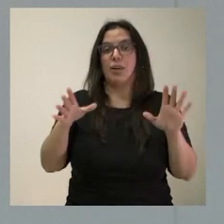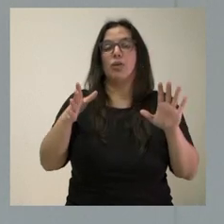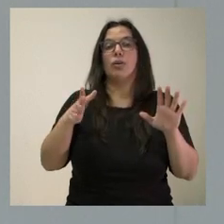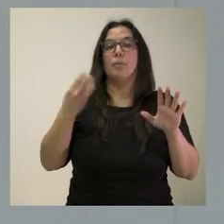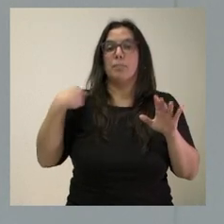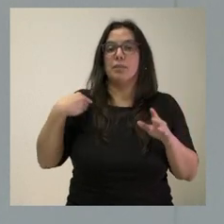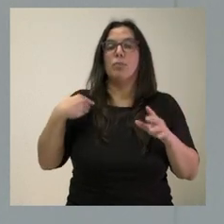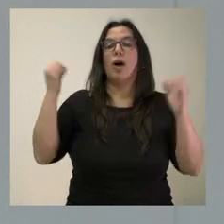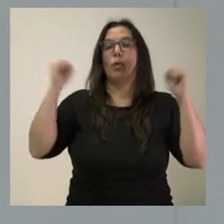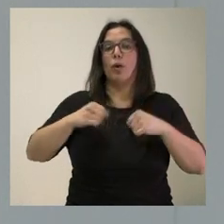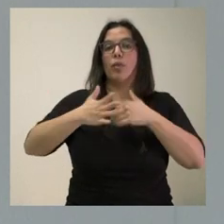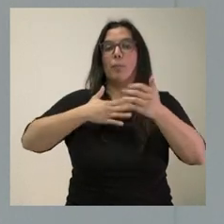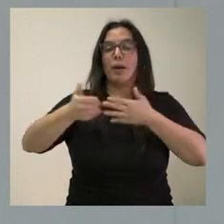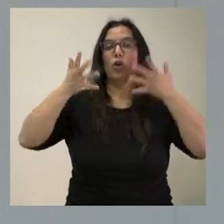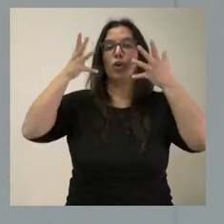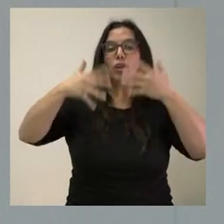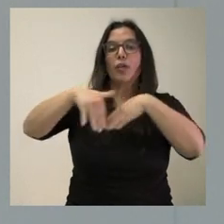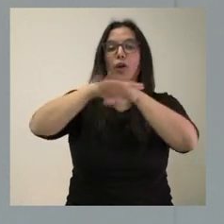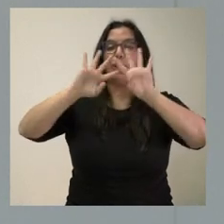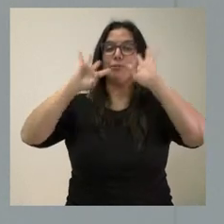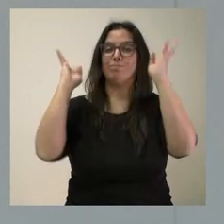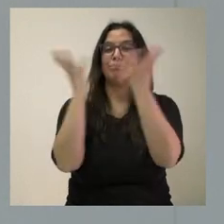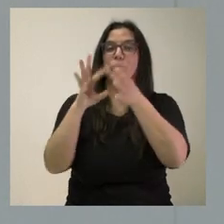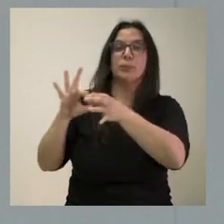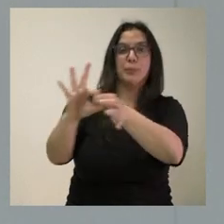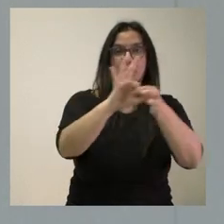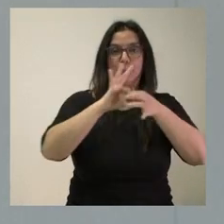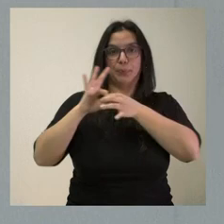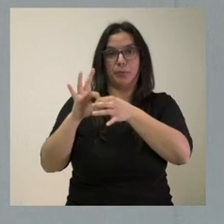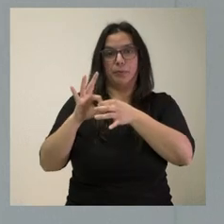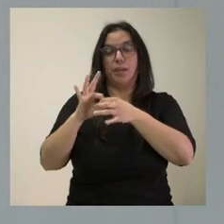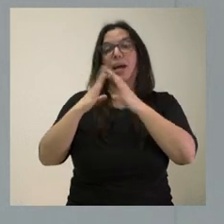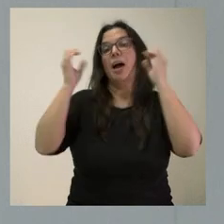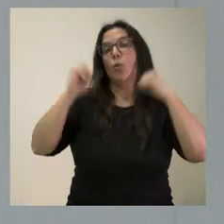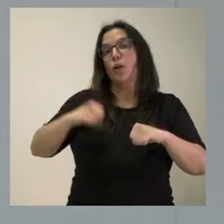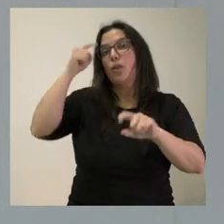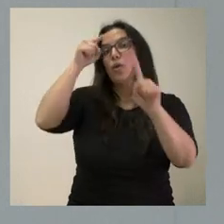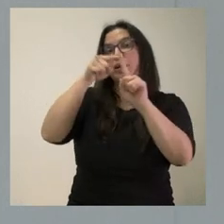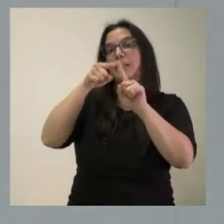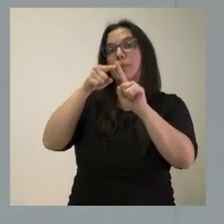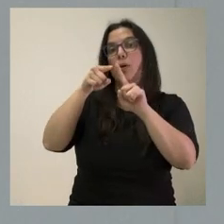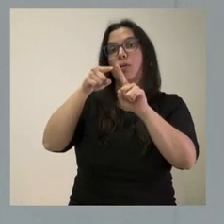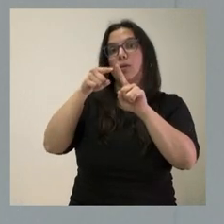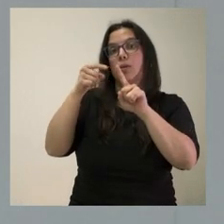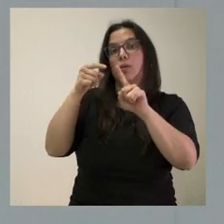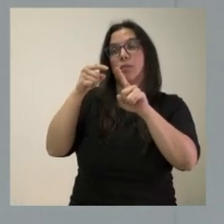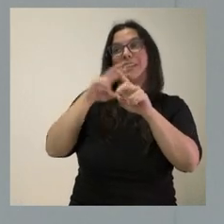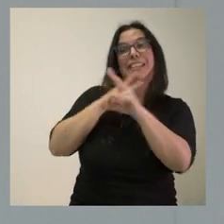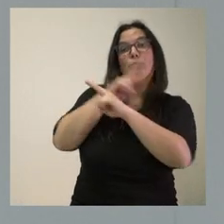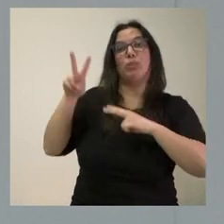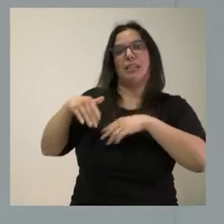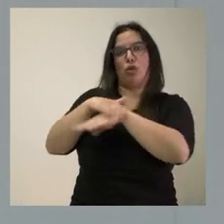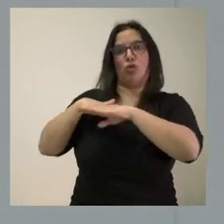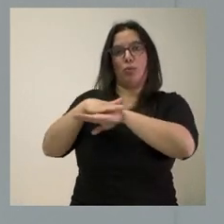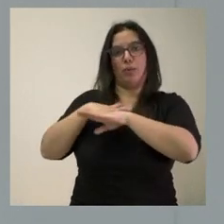Consejo de Gobierno en su integridad y de forma conjunta y que es un acuerdo que se dirige al Gobierno de una forma muy específica.